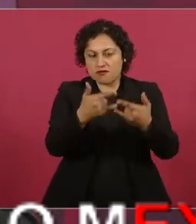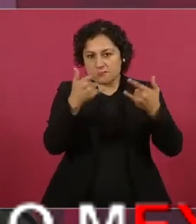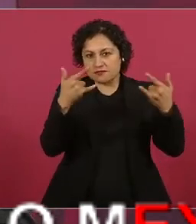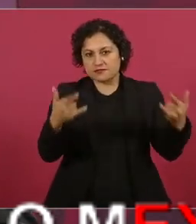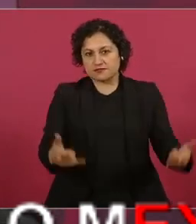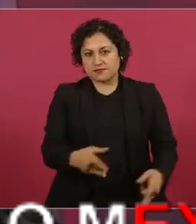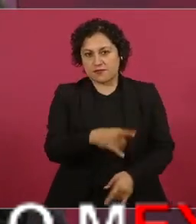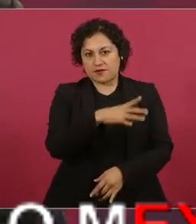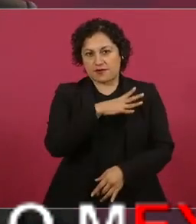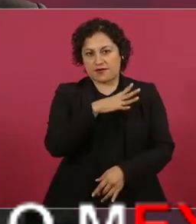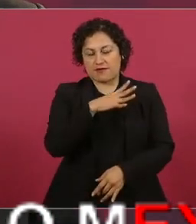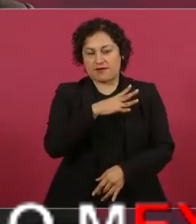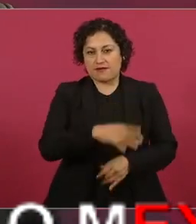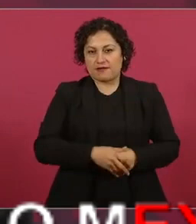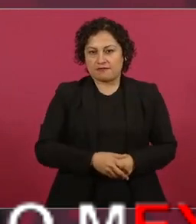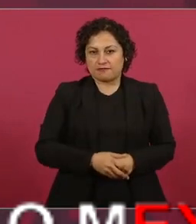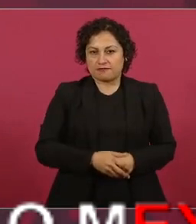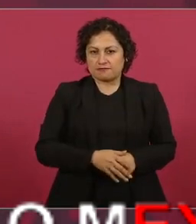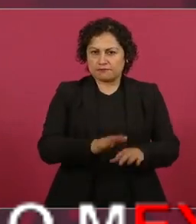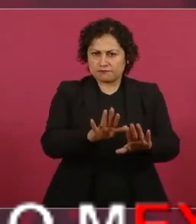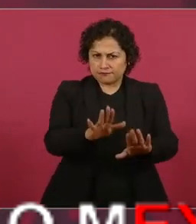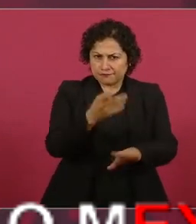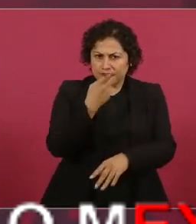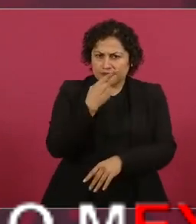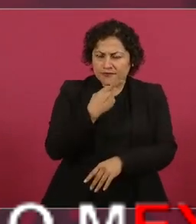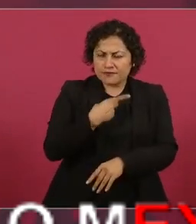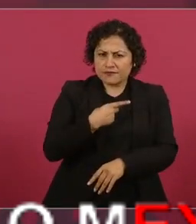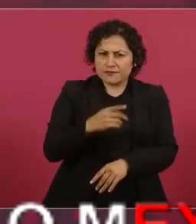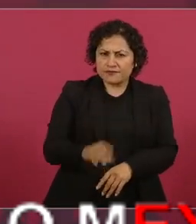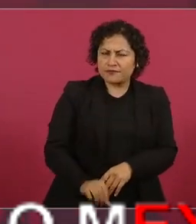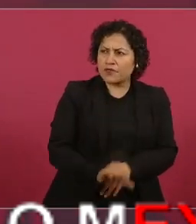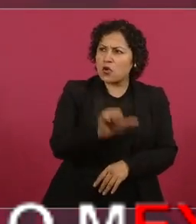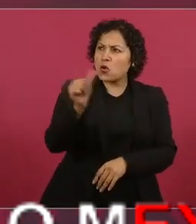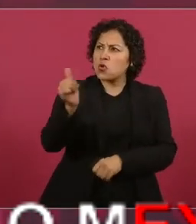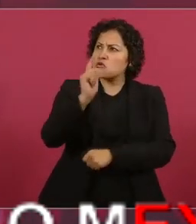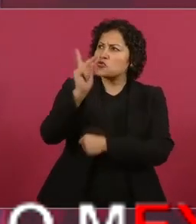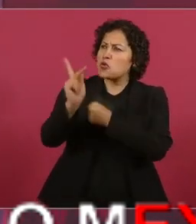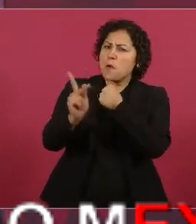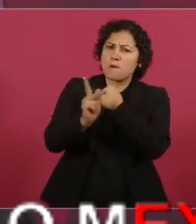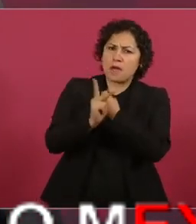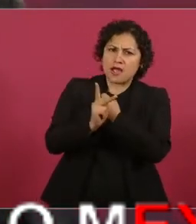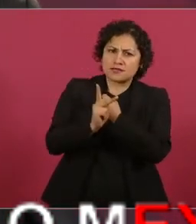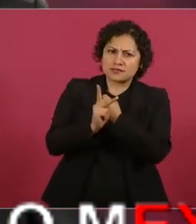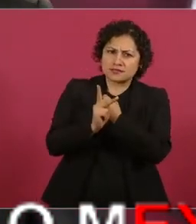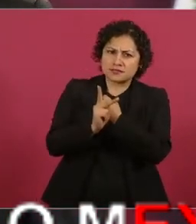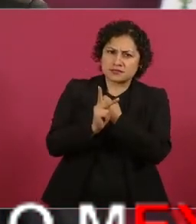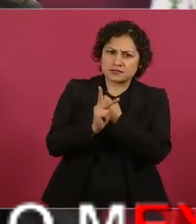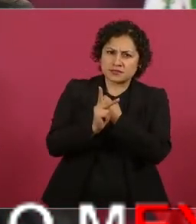¿en qué país del mundo hubo un movimiento de reforma